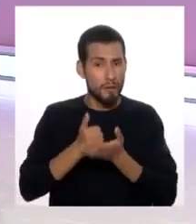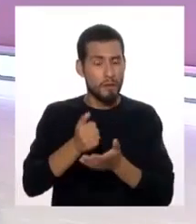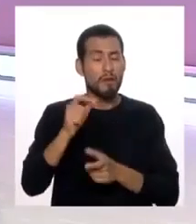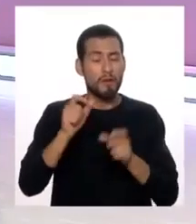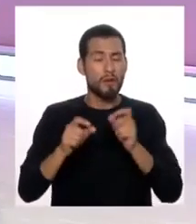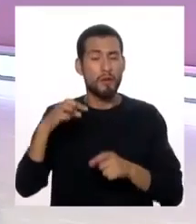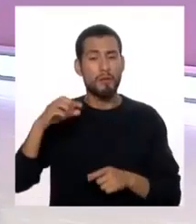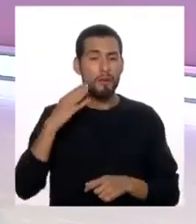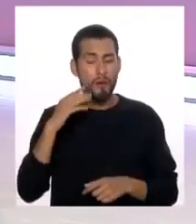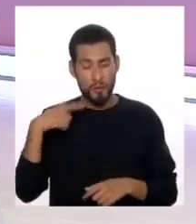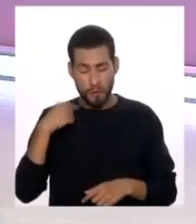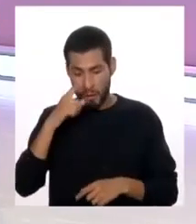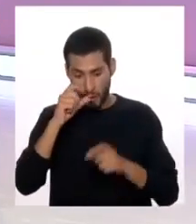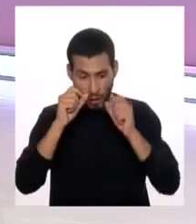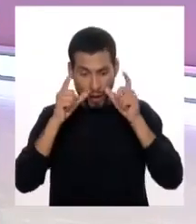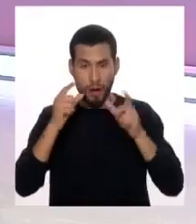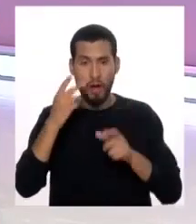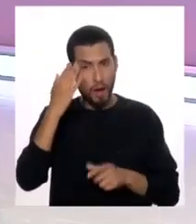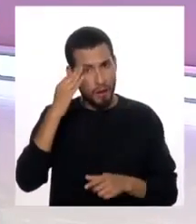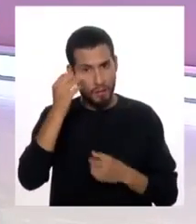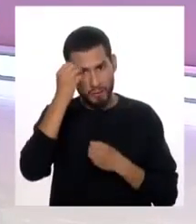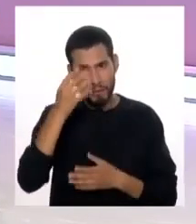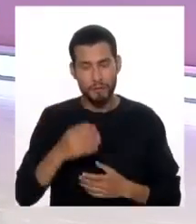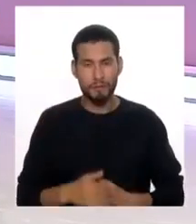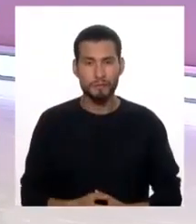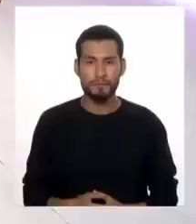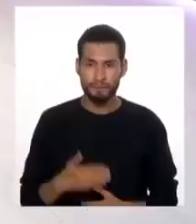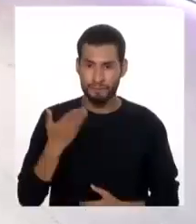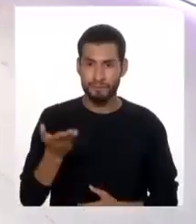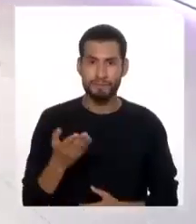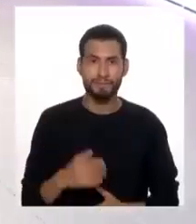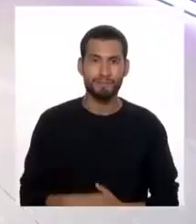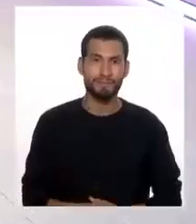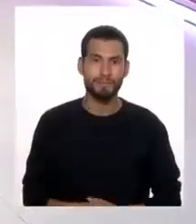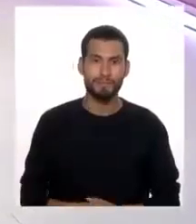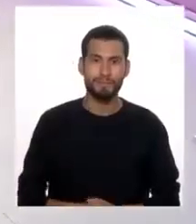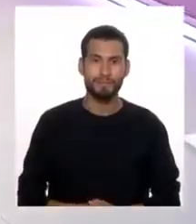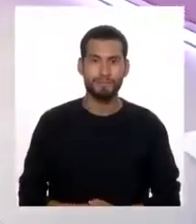muchos padres tomen en cuenta esta enfermedad. Adelante. Bueno.